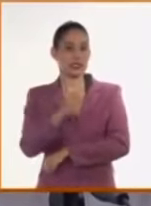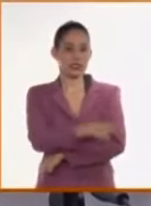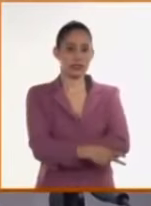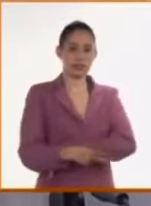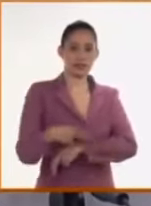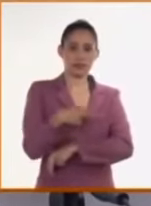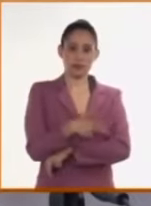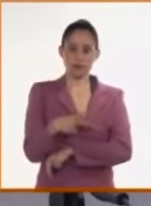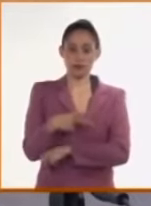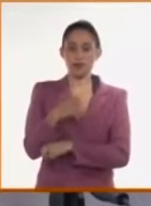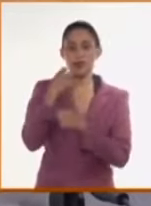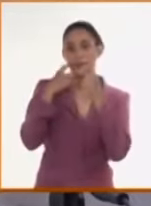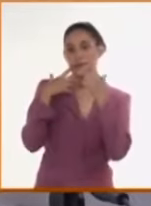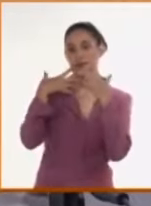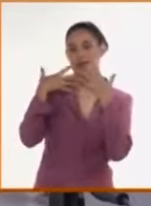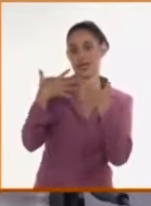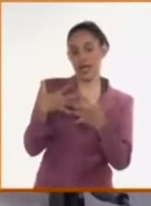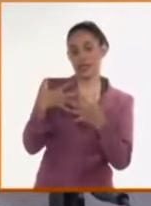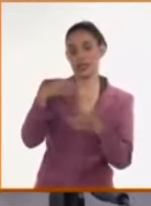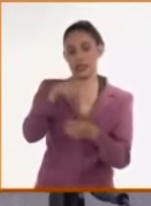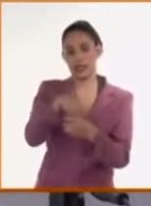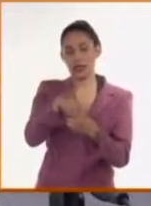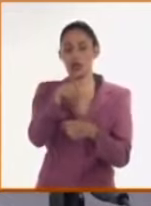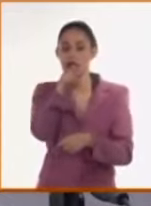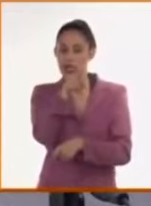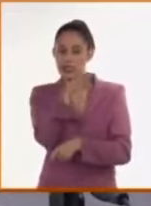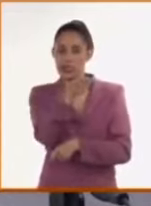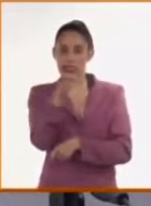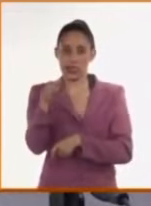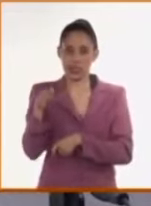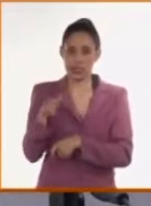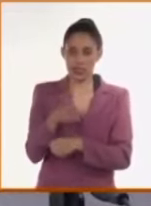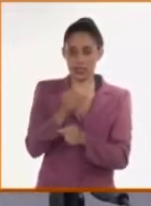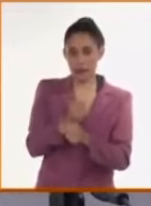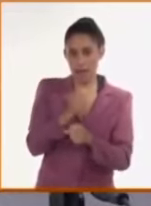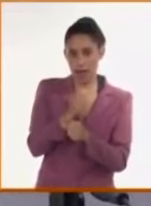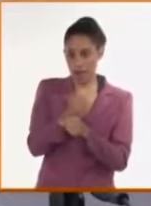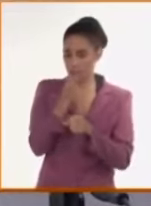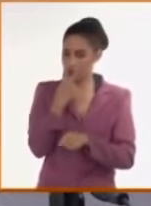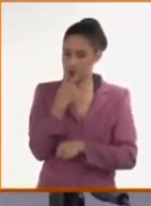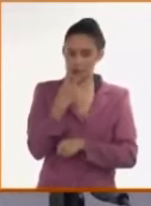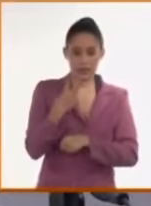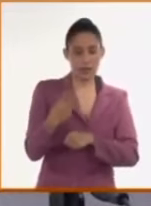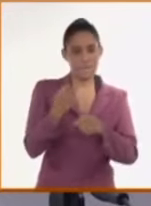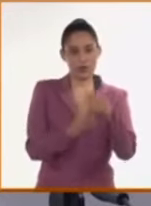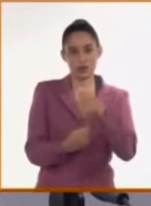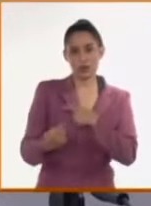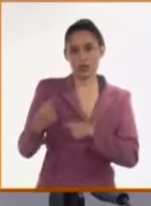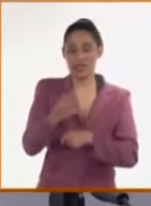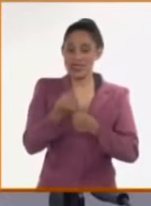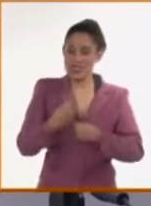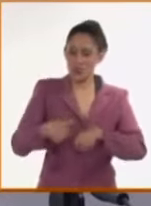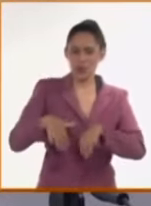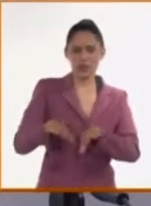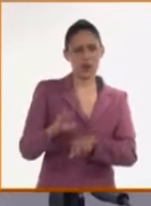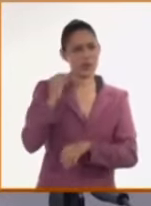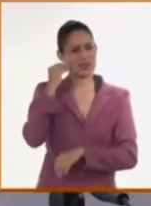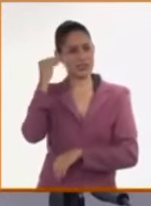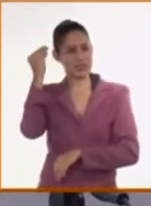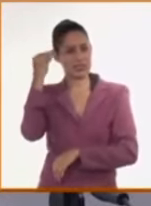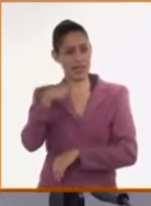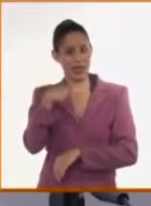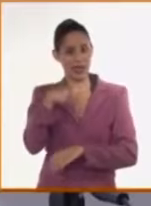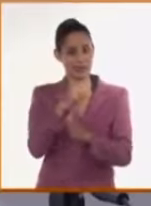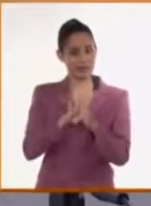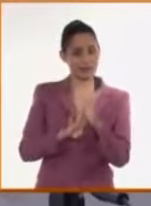que está en el sur. Están ahí desplegados en que hay una situación de mayor